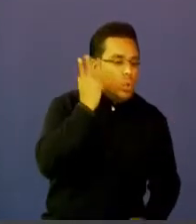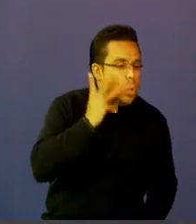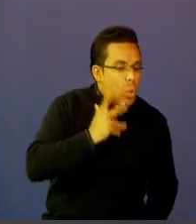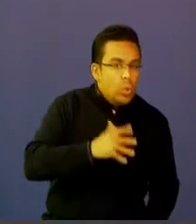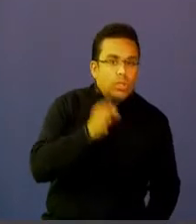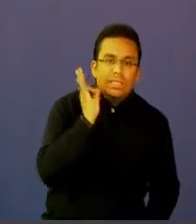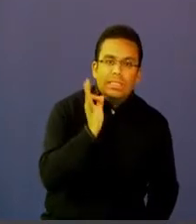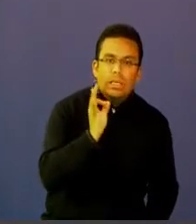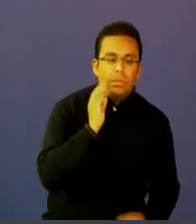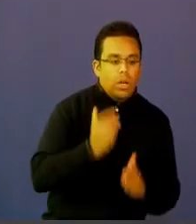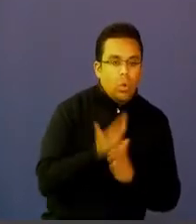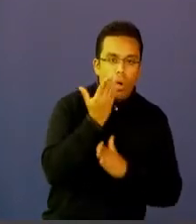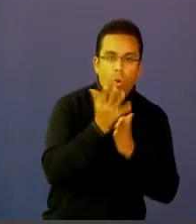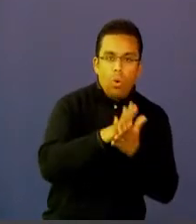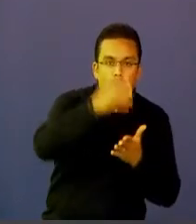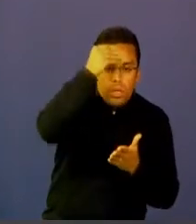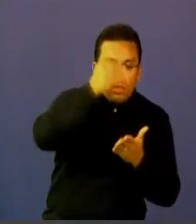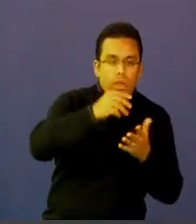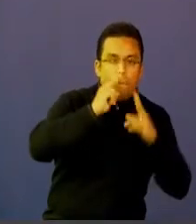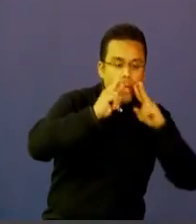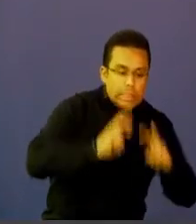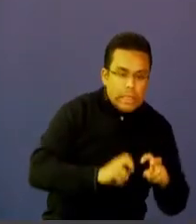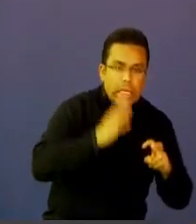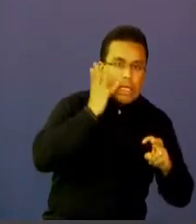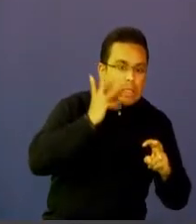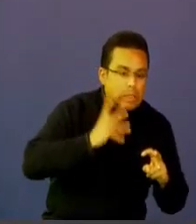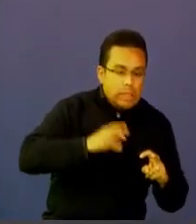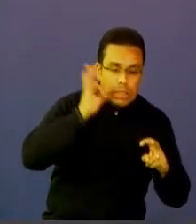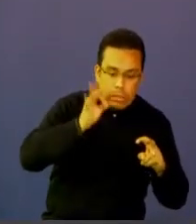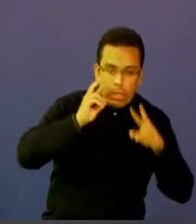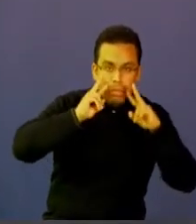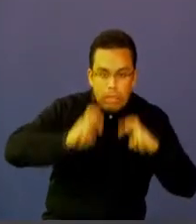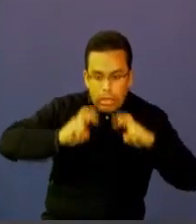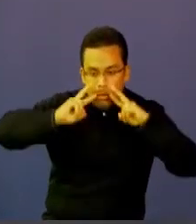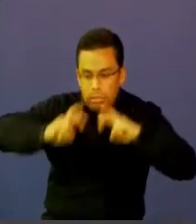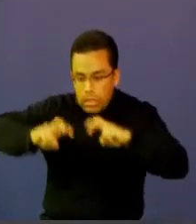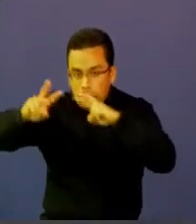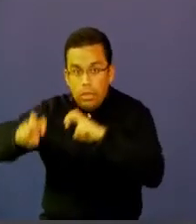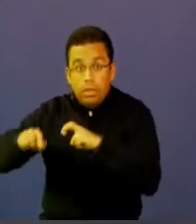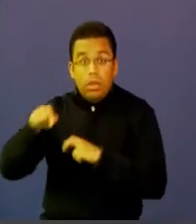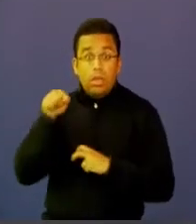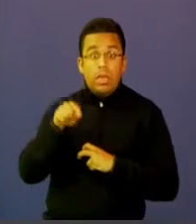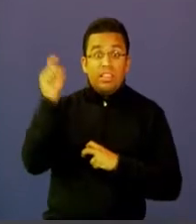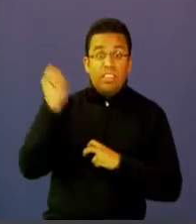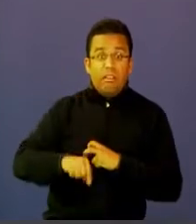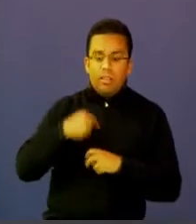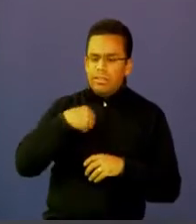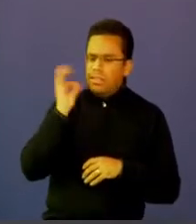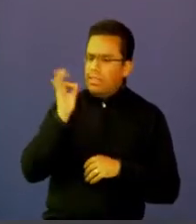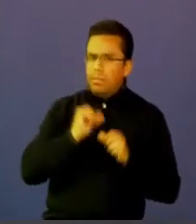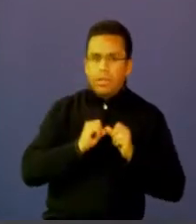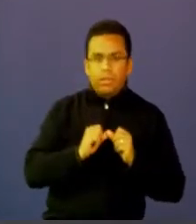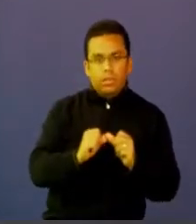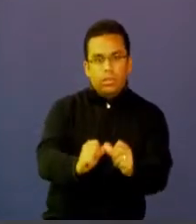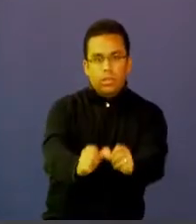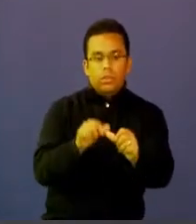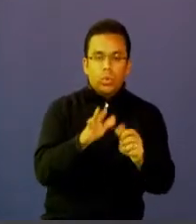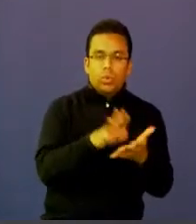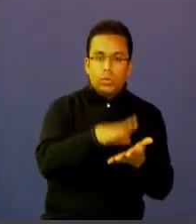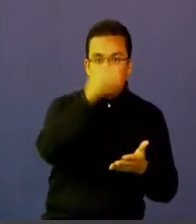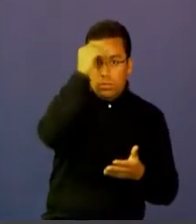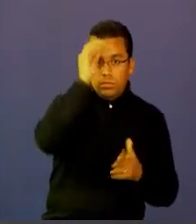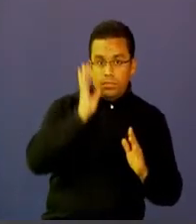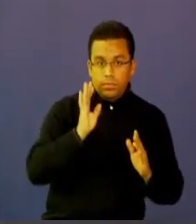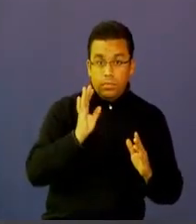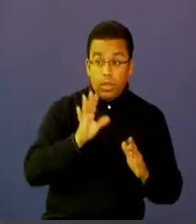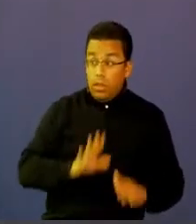conocimiento. Que investiga todos los días y que por lo tanto es un consumidor ávido y permanente de contenido en línea. En todas las regiones en